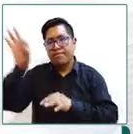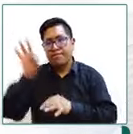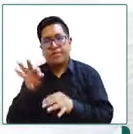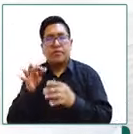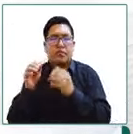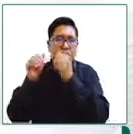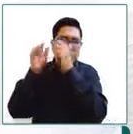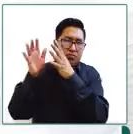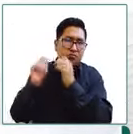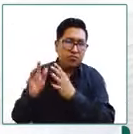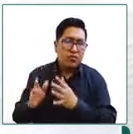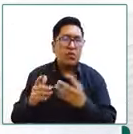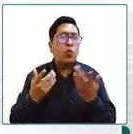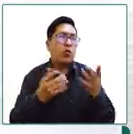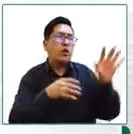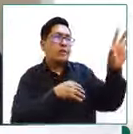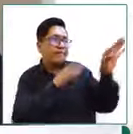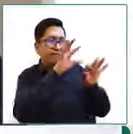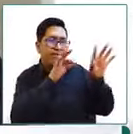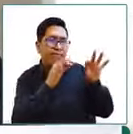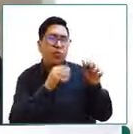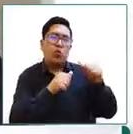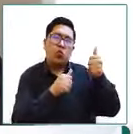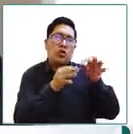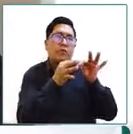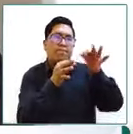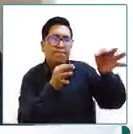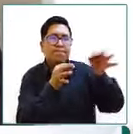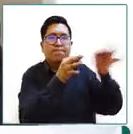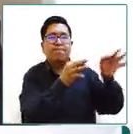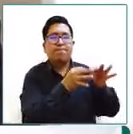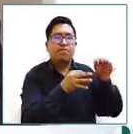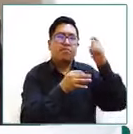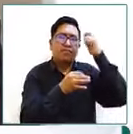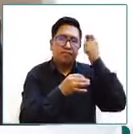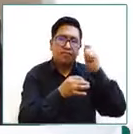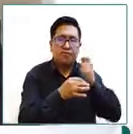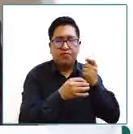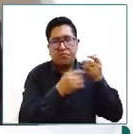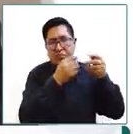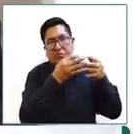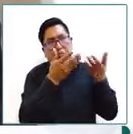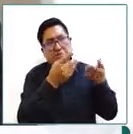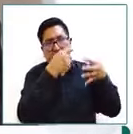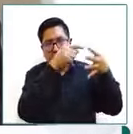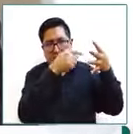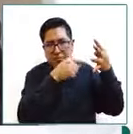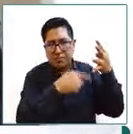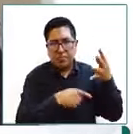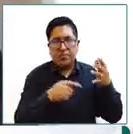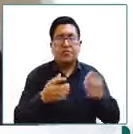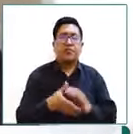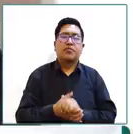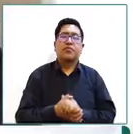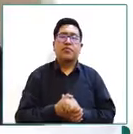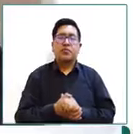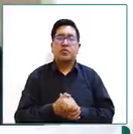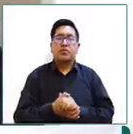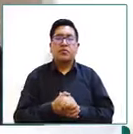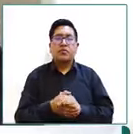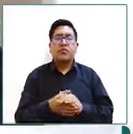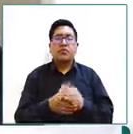familia nuclear o ya sean de la de los de la familia extensa ¿no?